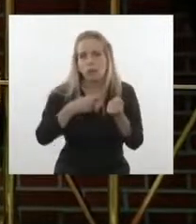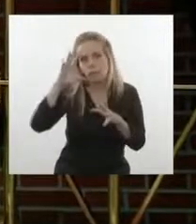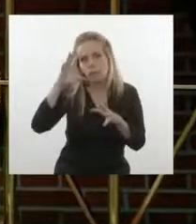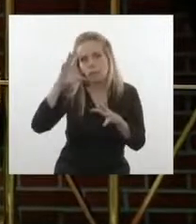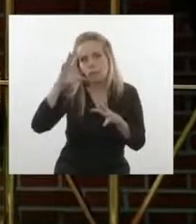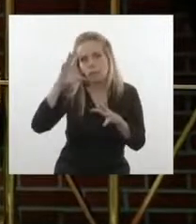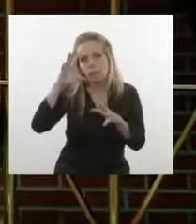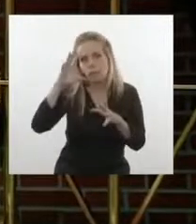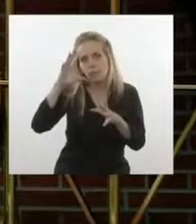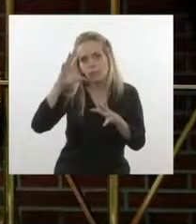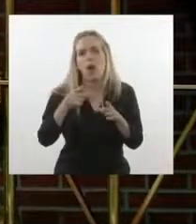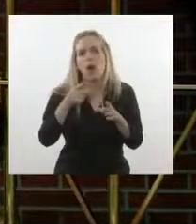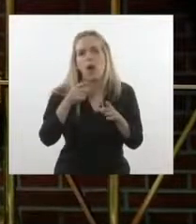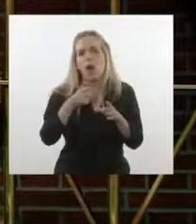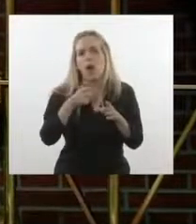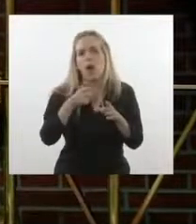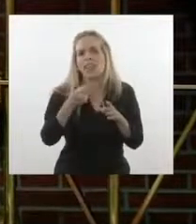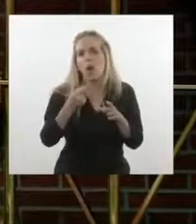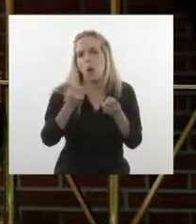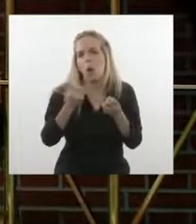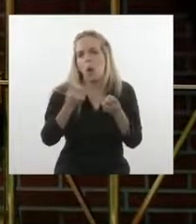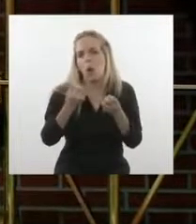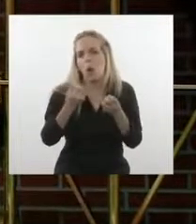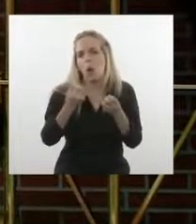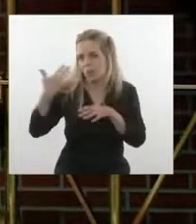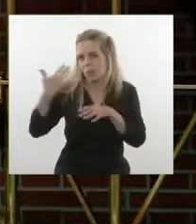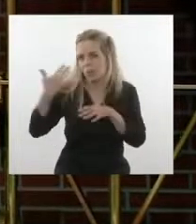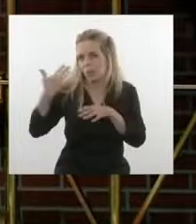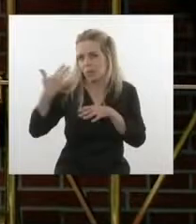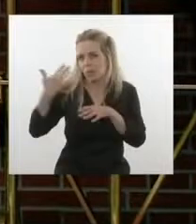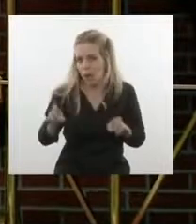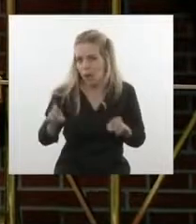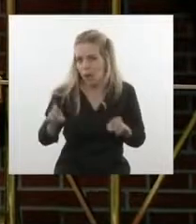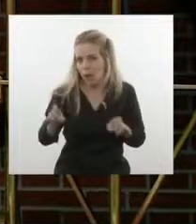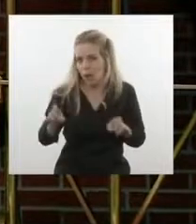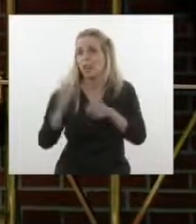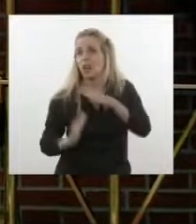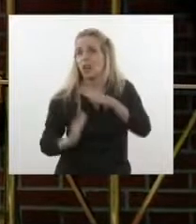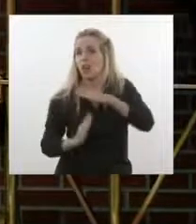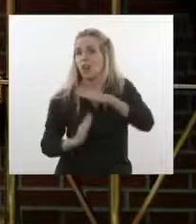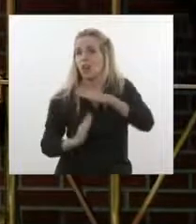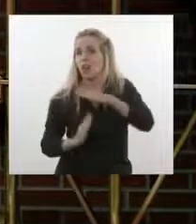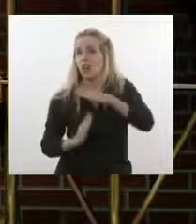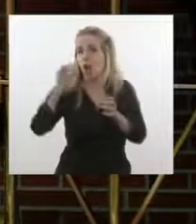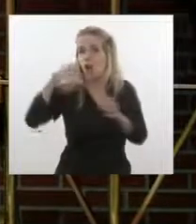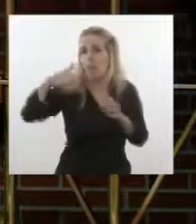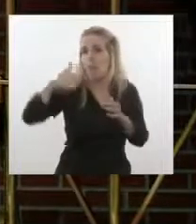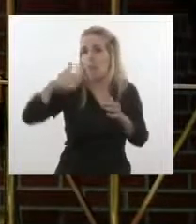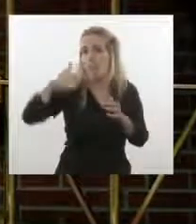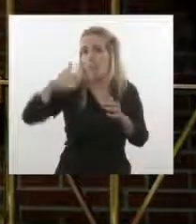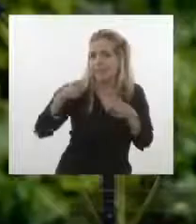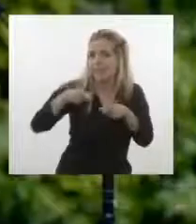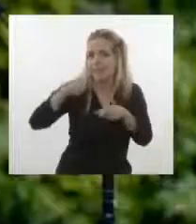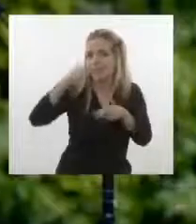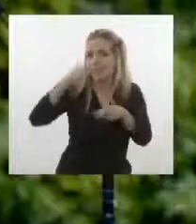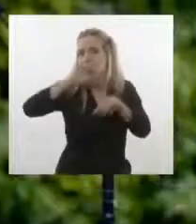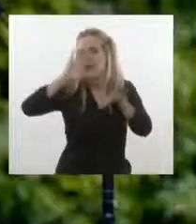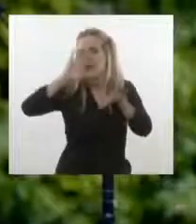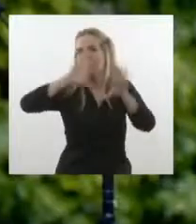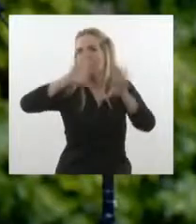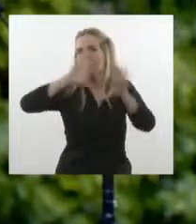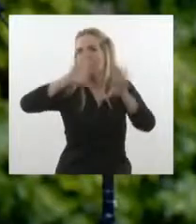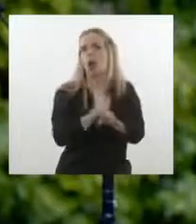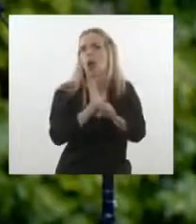dijo al principio de la pandemia el director general de la Organización Mundial de la Salud, la pandemia no puede ser utilizada como un